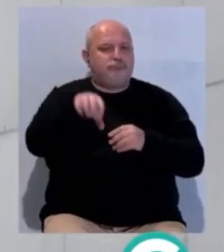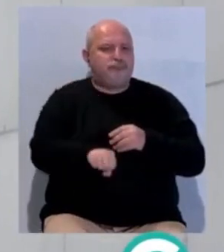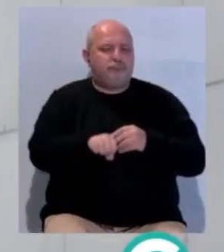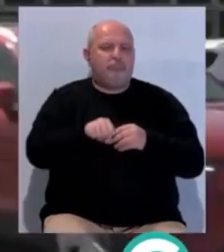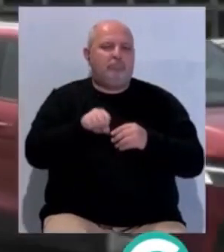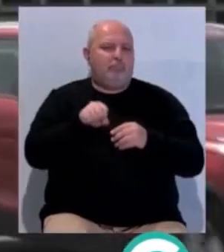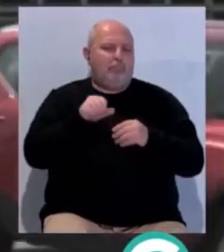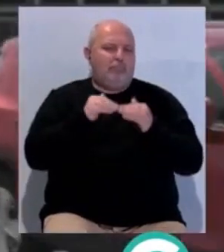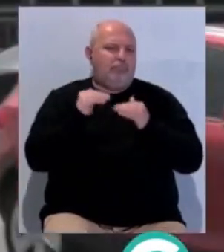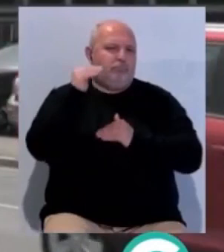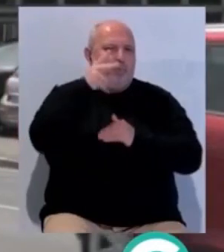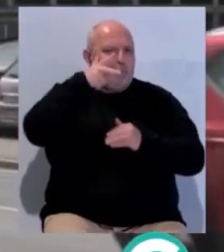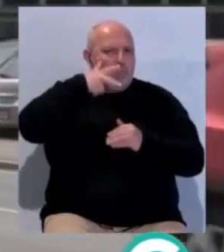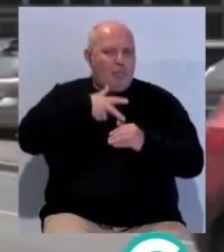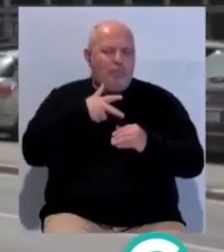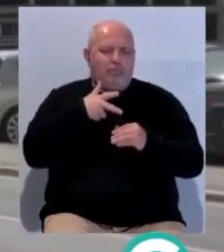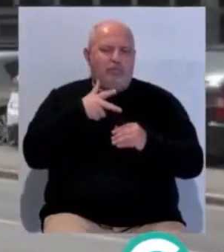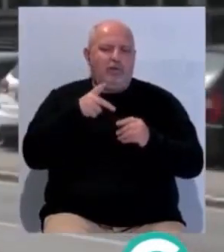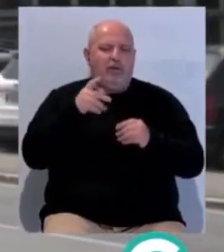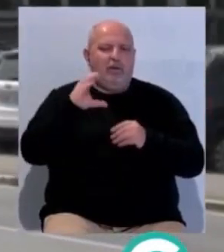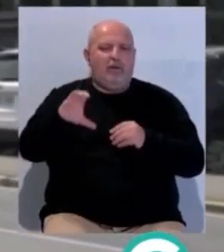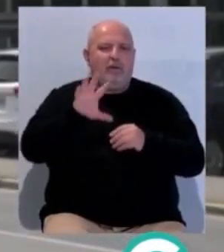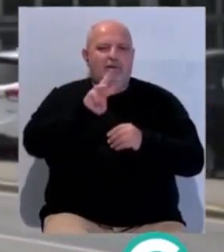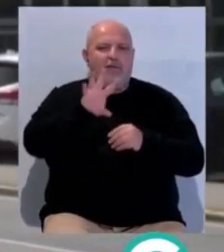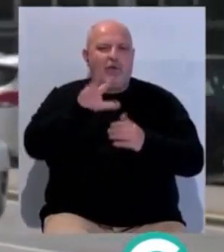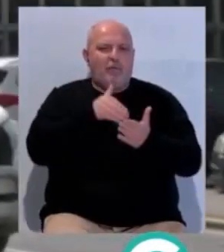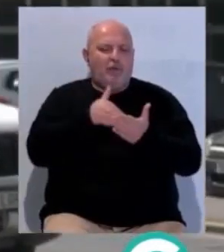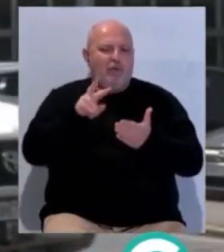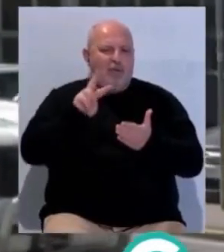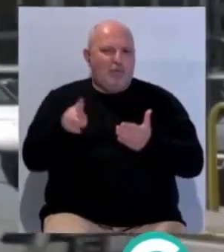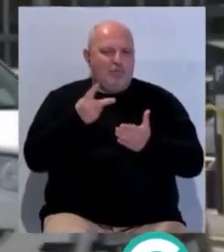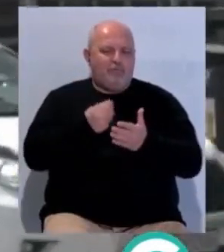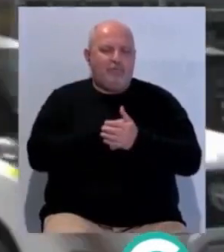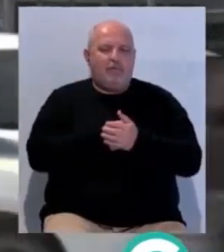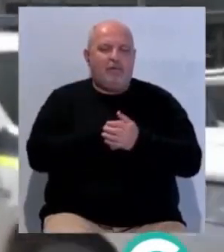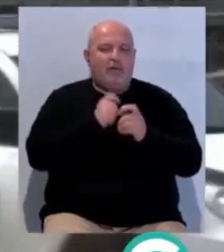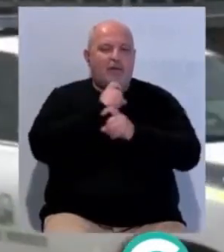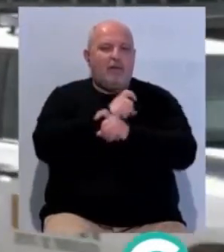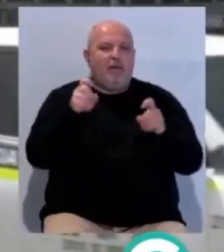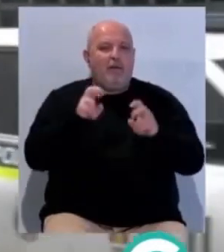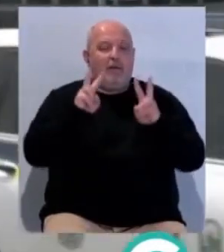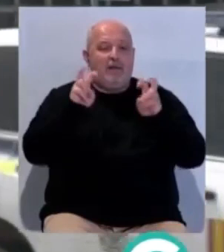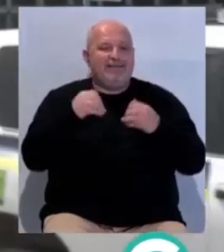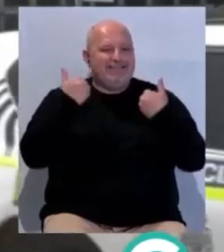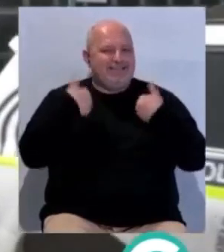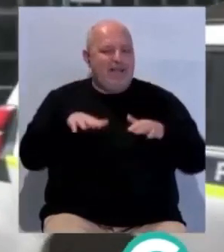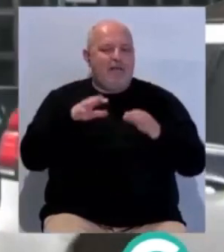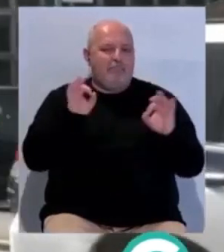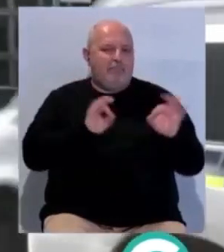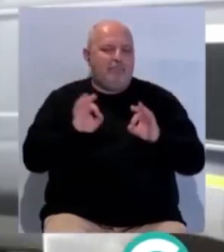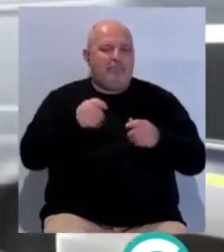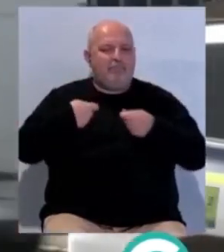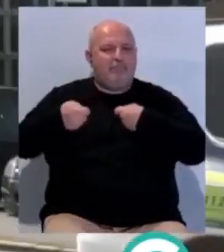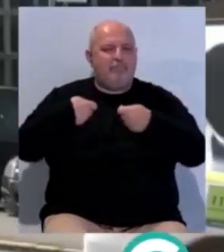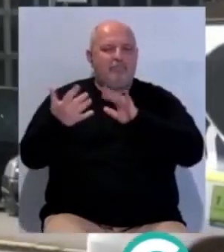un equipamiento de alta categoría con una inversión prevista de 35 millones de euros. Se ha anunciado también que ya se están ultimando las